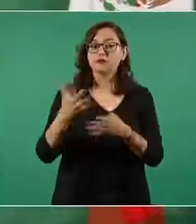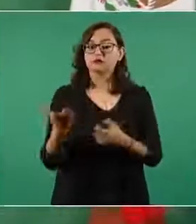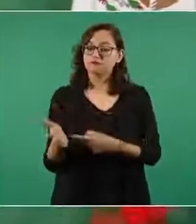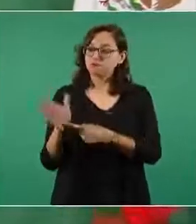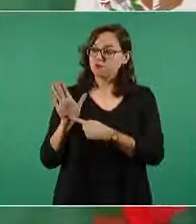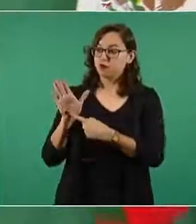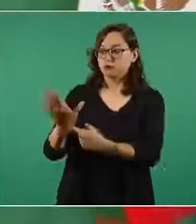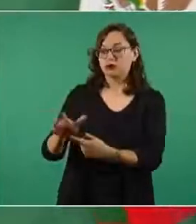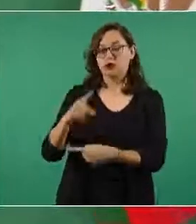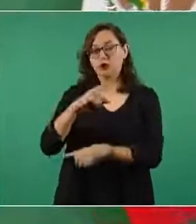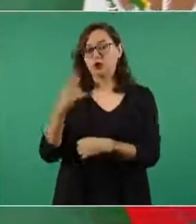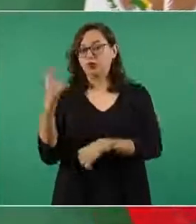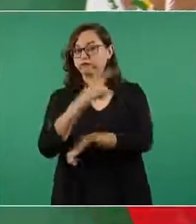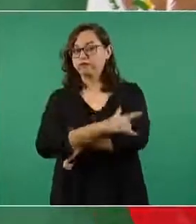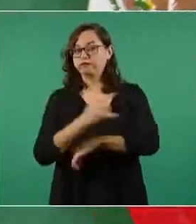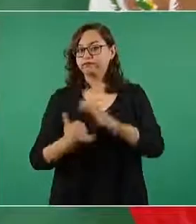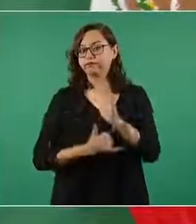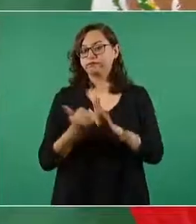gran obra,